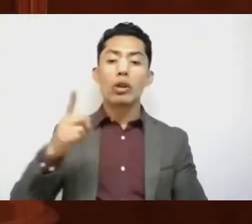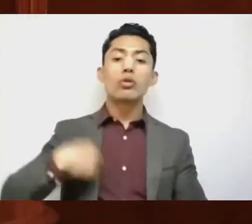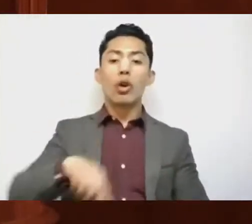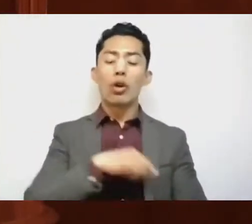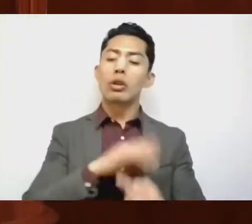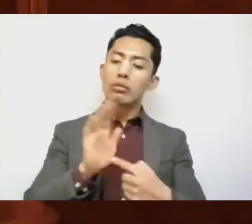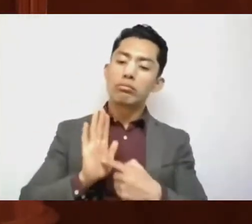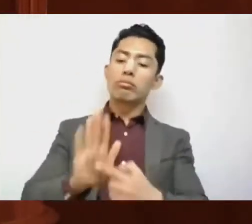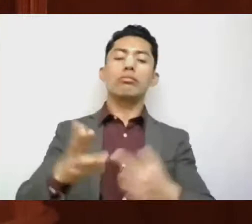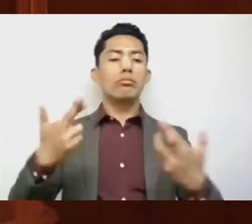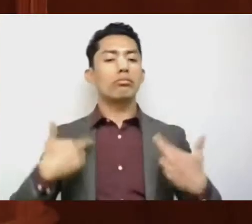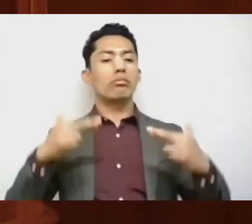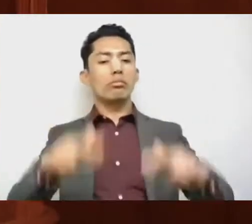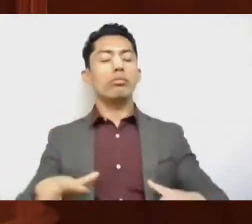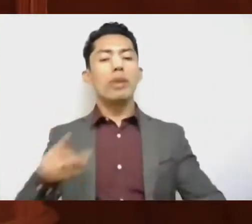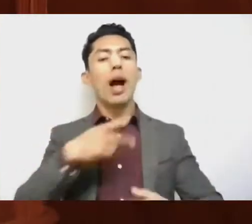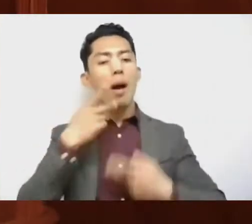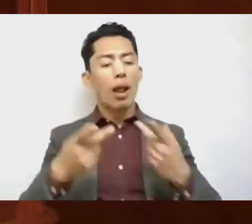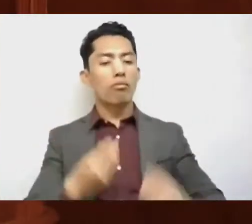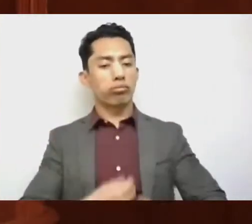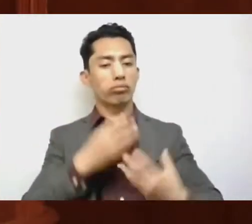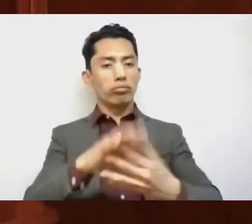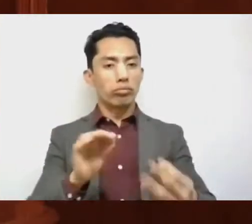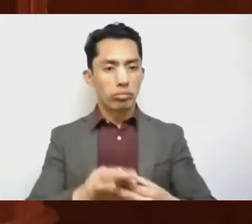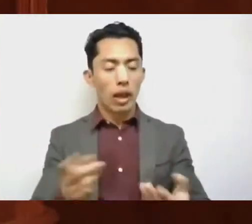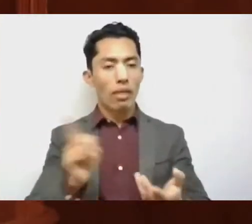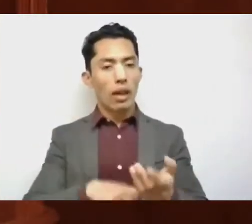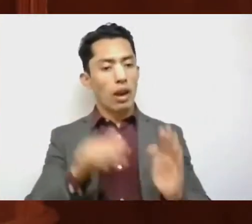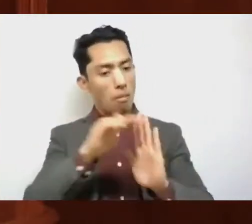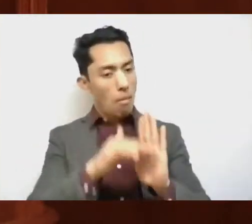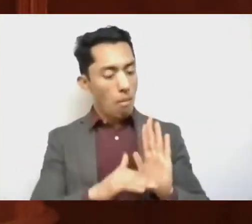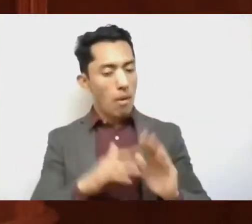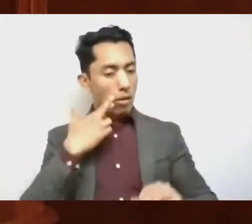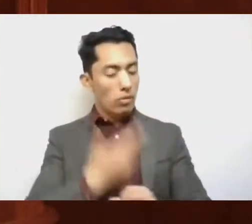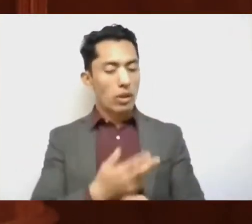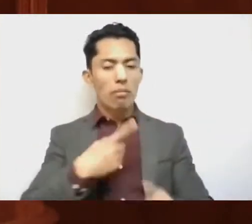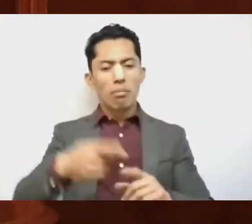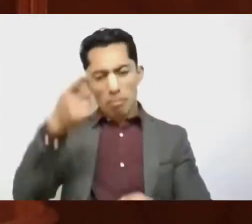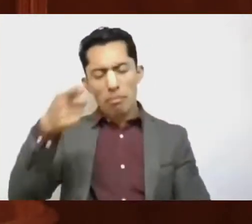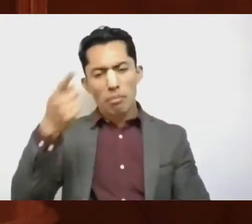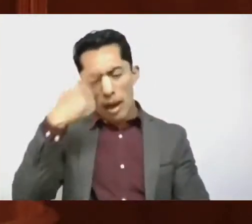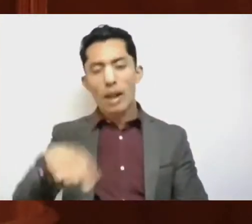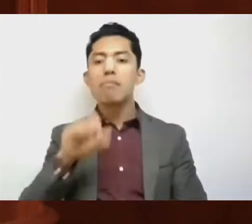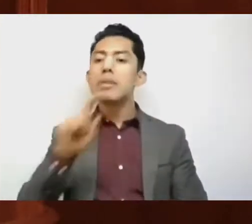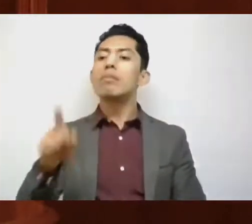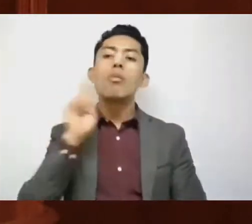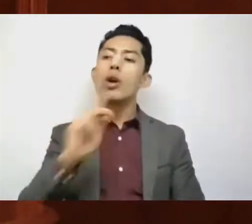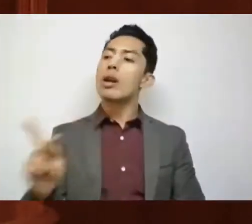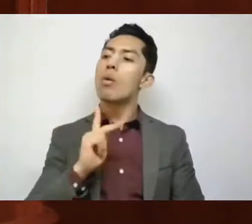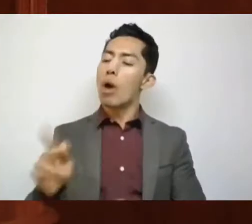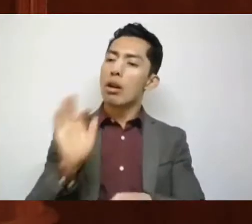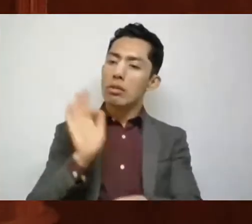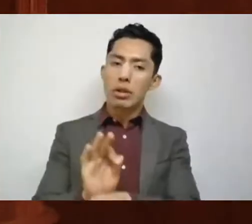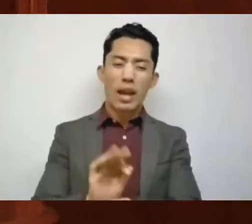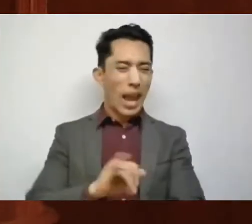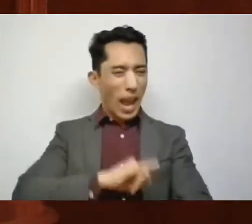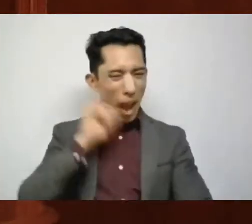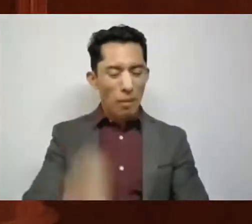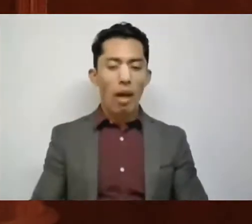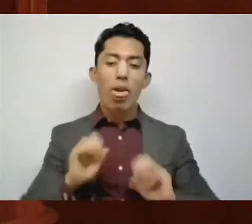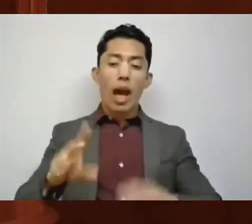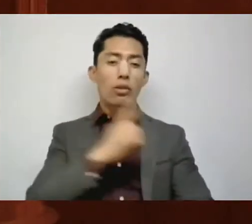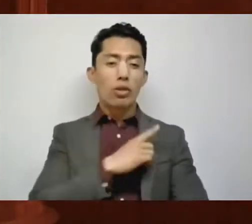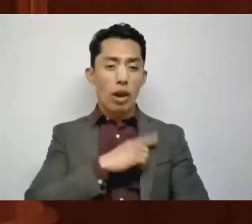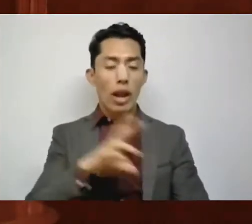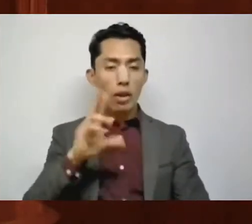representamos, hablamos y movemos la agenda gubernamental por el bien de otras mujeres. Nunca más estarán solas y desde